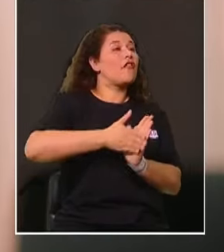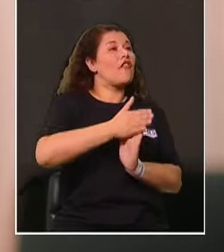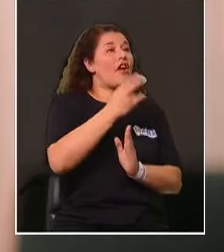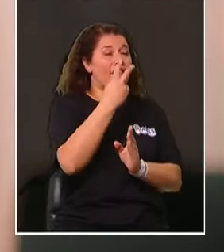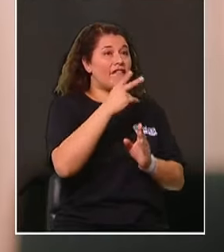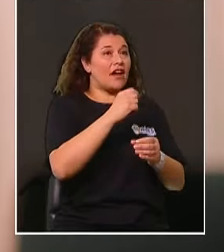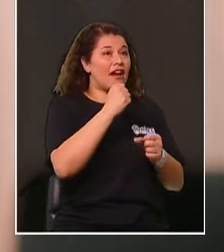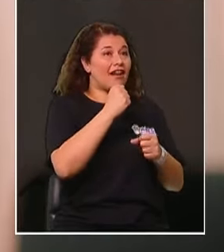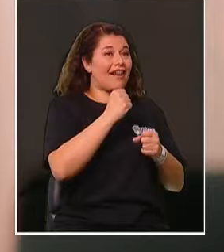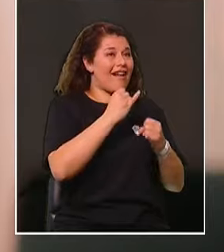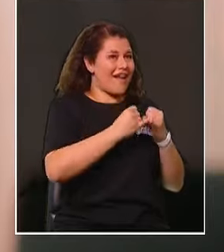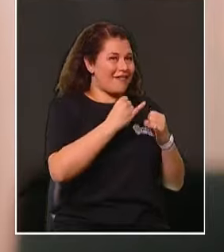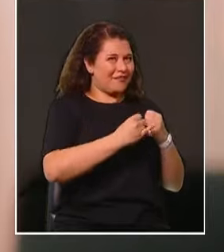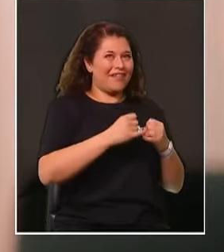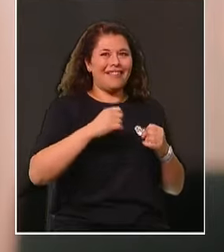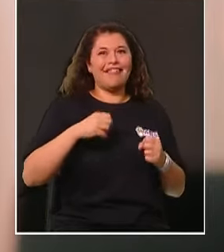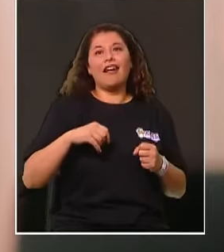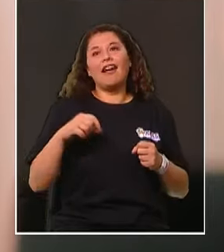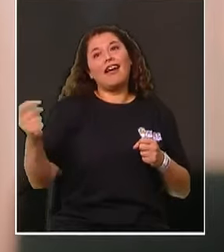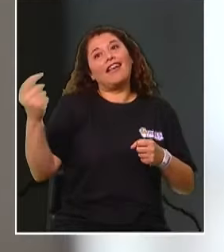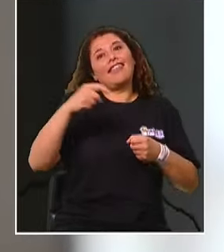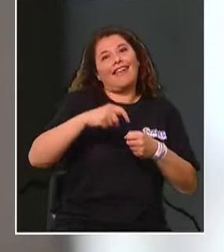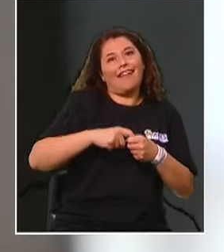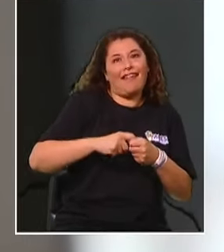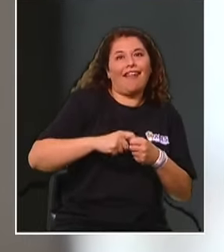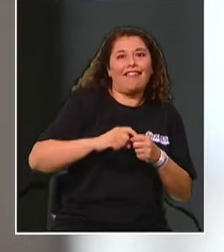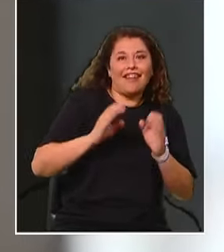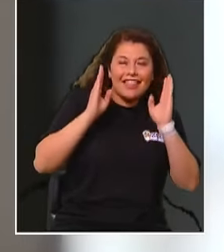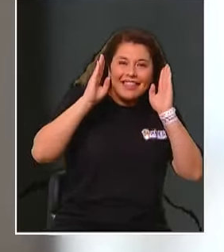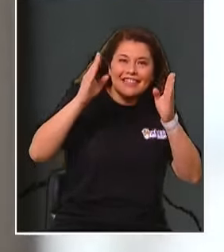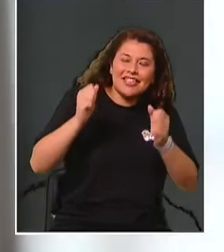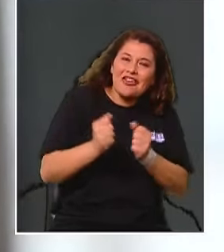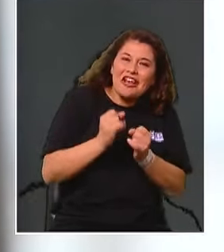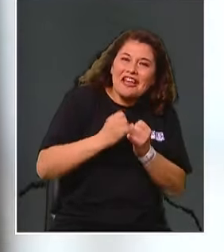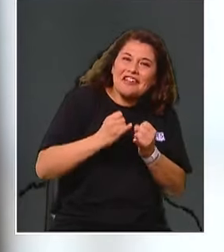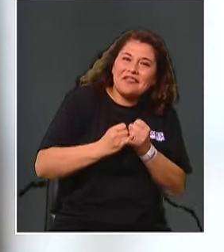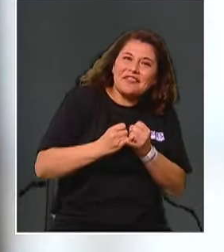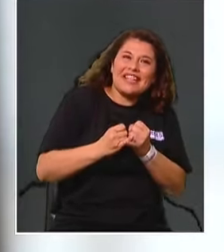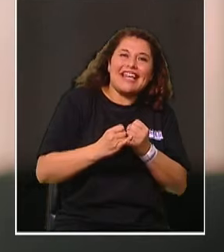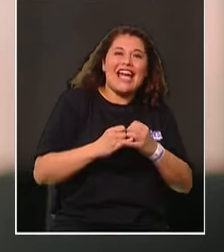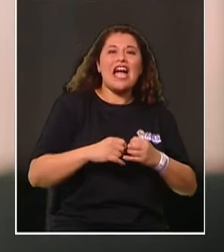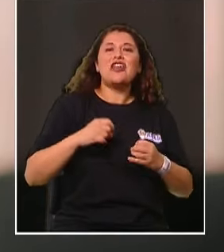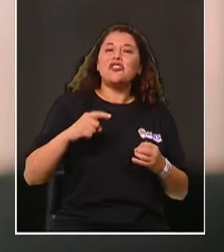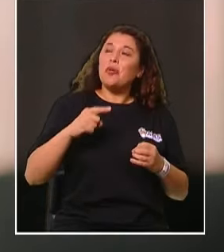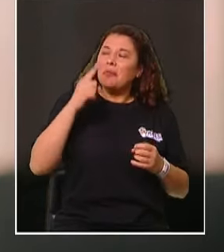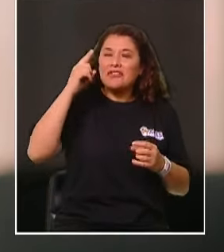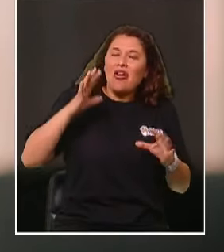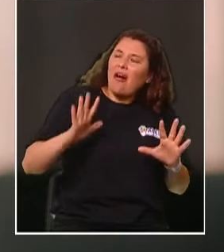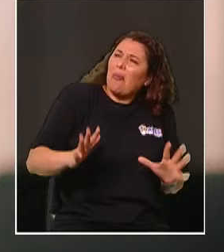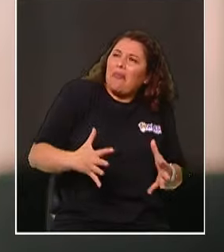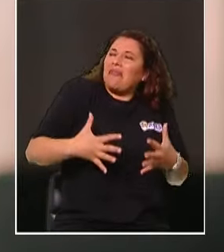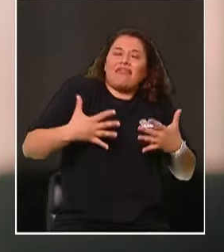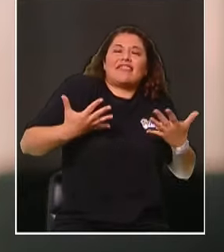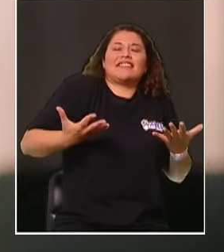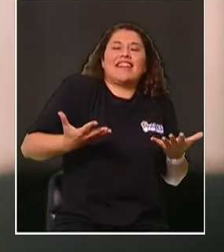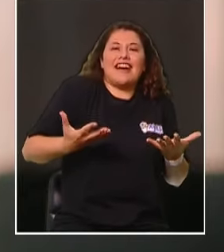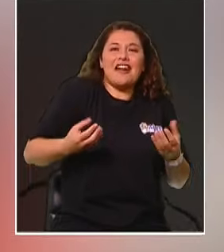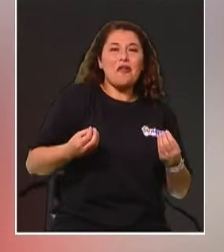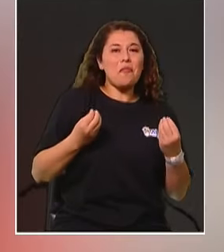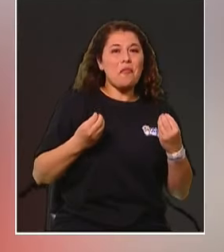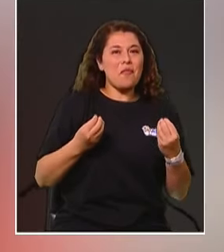Y llegaba con sus amigas a atenderse. A mí me llamó la atención su personalidad. Es una personalidad muy, muy